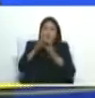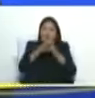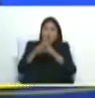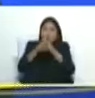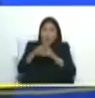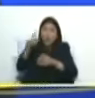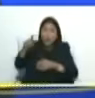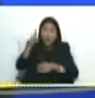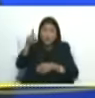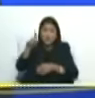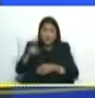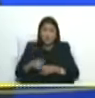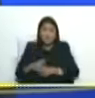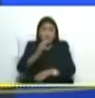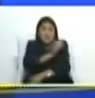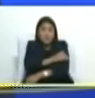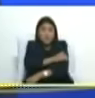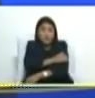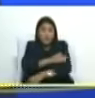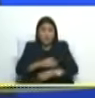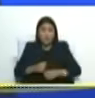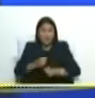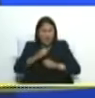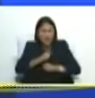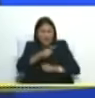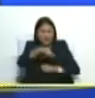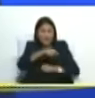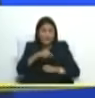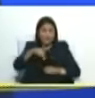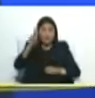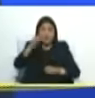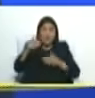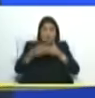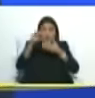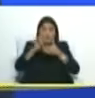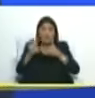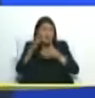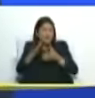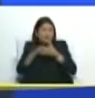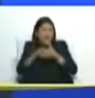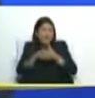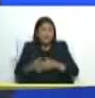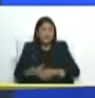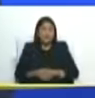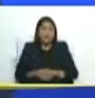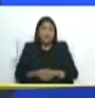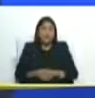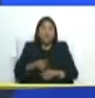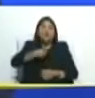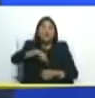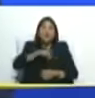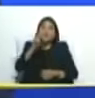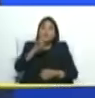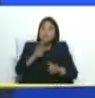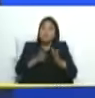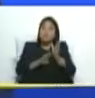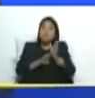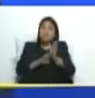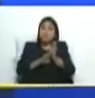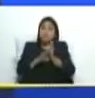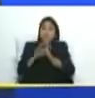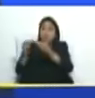y la derecha extremista contra Venezuela es que vayamos avanzando en los